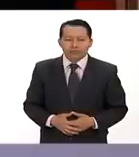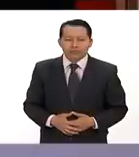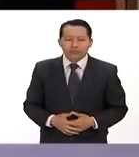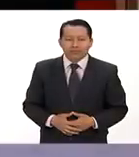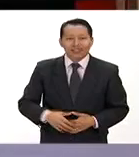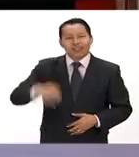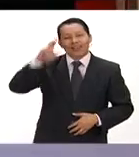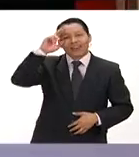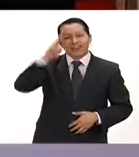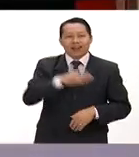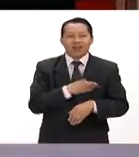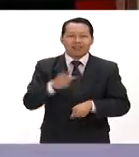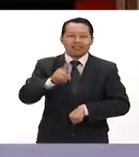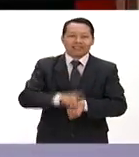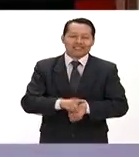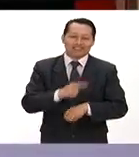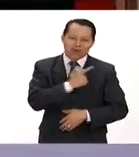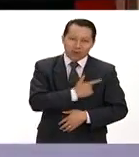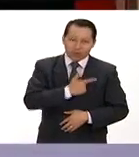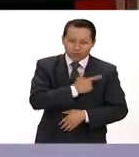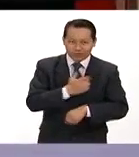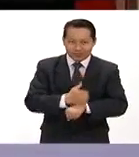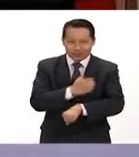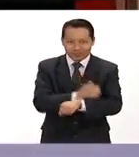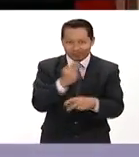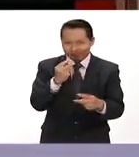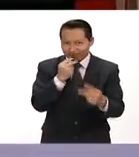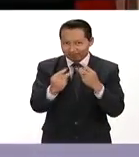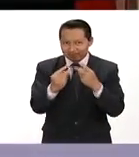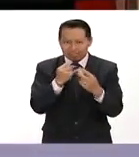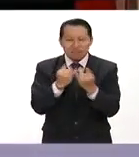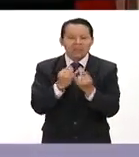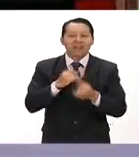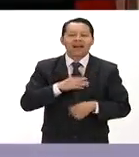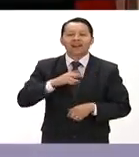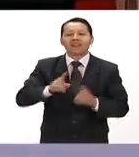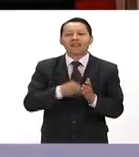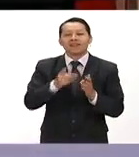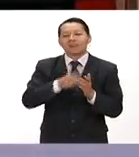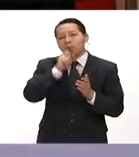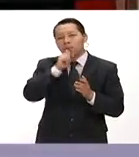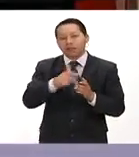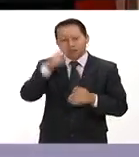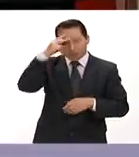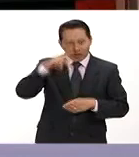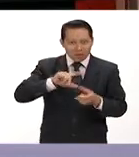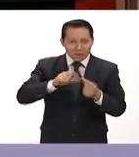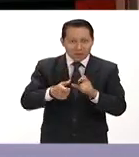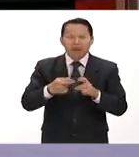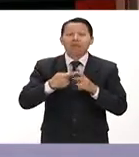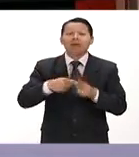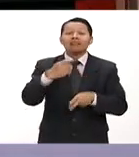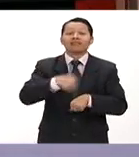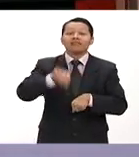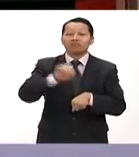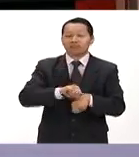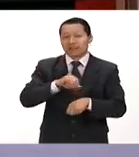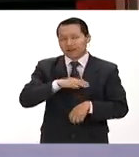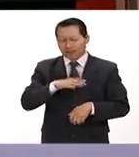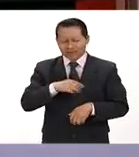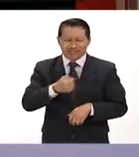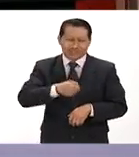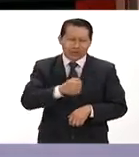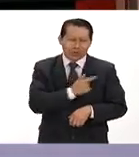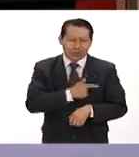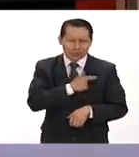¿Qué tal? Muy buenos días. Qué gusto que nos acompañe en una emisión más de México al Día iniciando la semana. Saludo